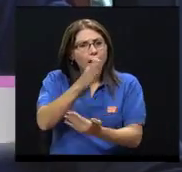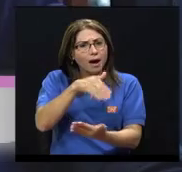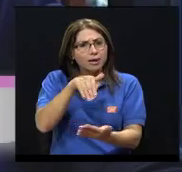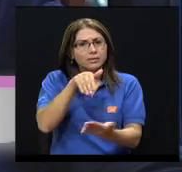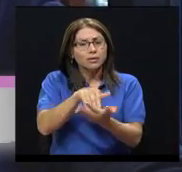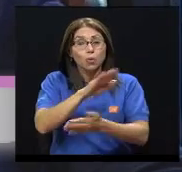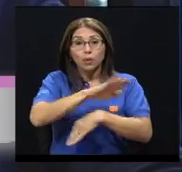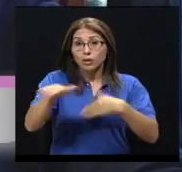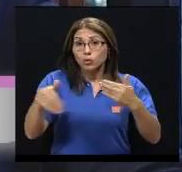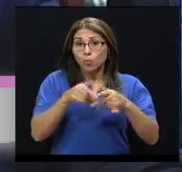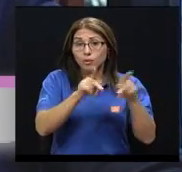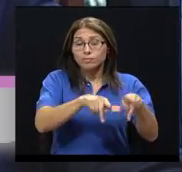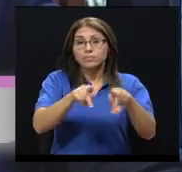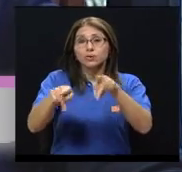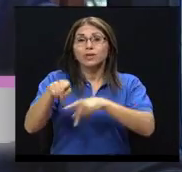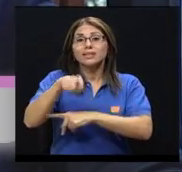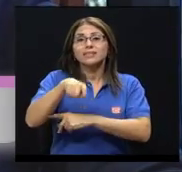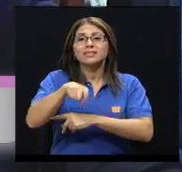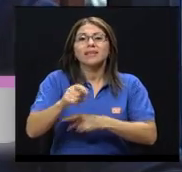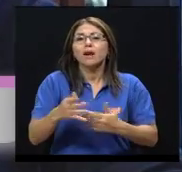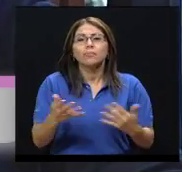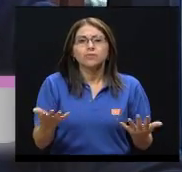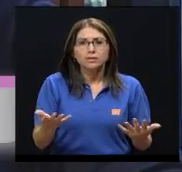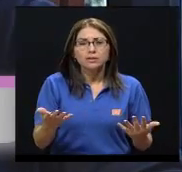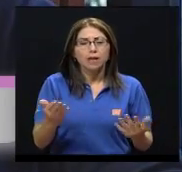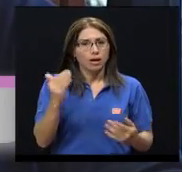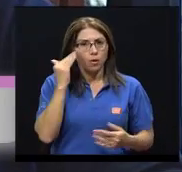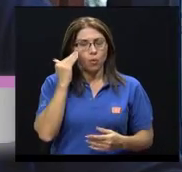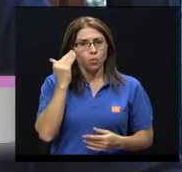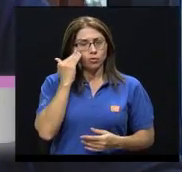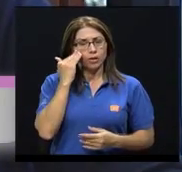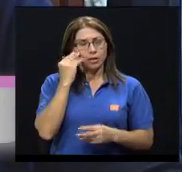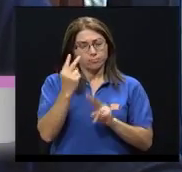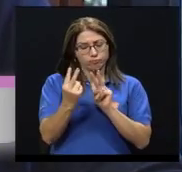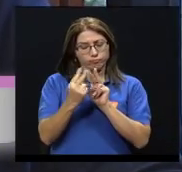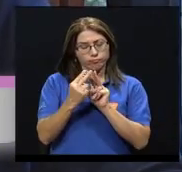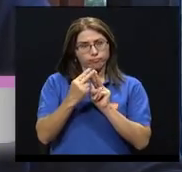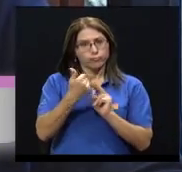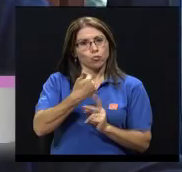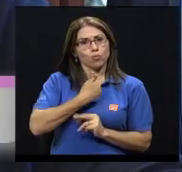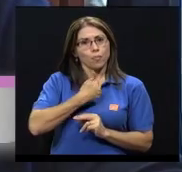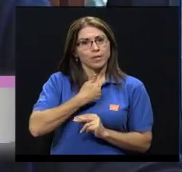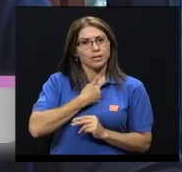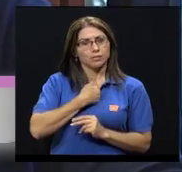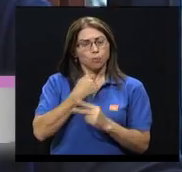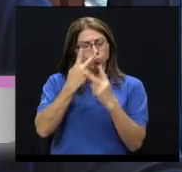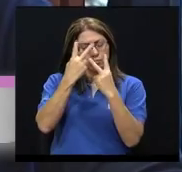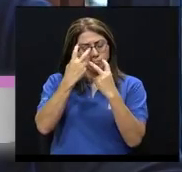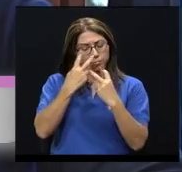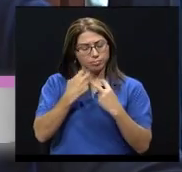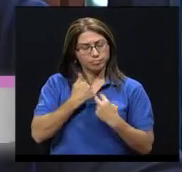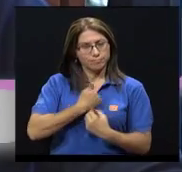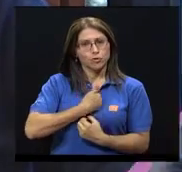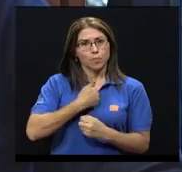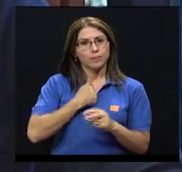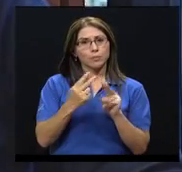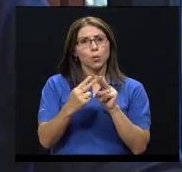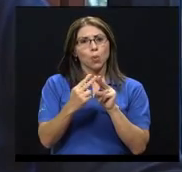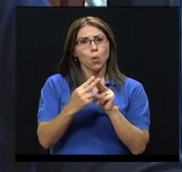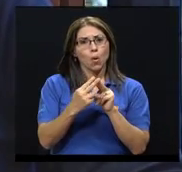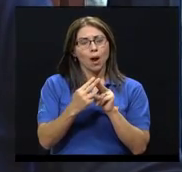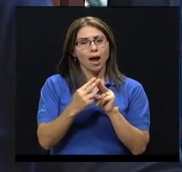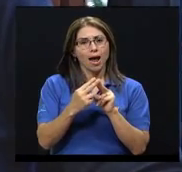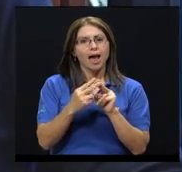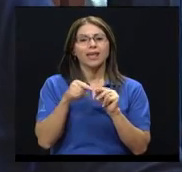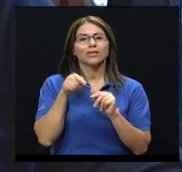necesitamos cultivar, es el conocimiento de uno mismo. Conocerse uno a uno mismo para proceder de